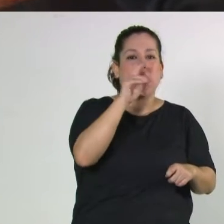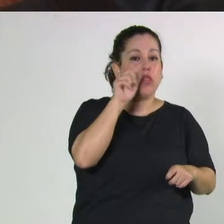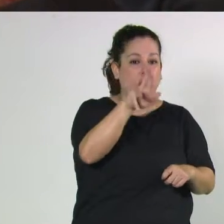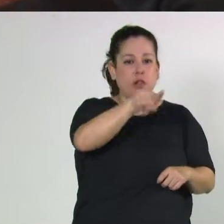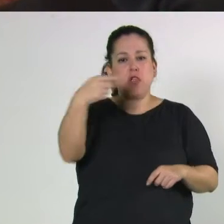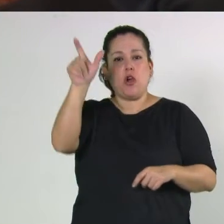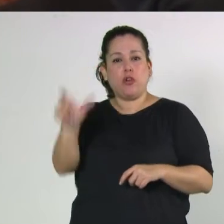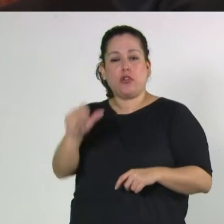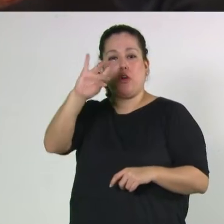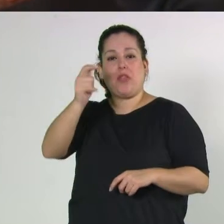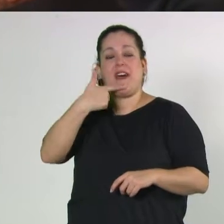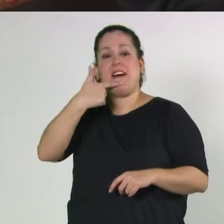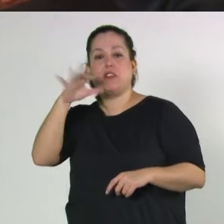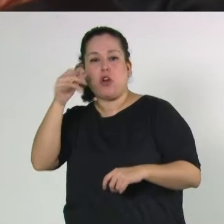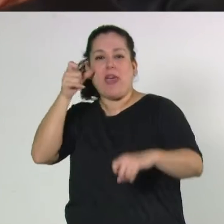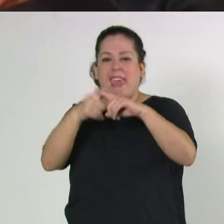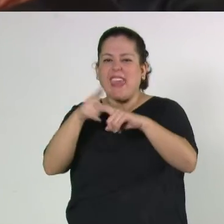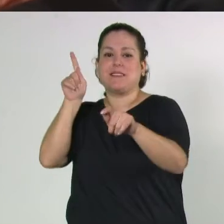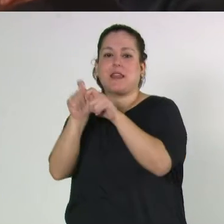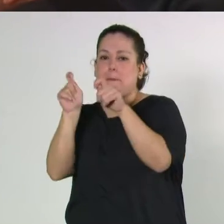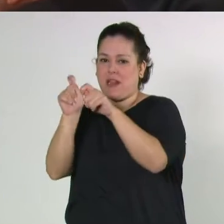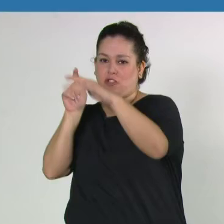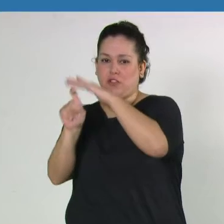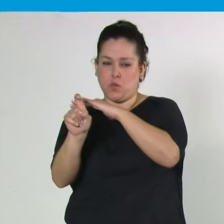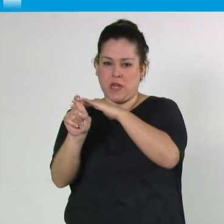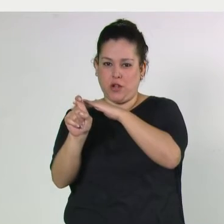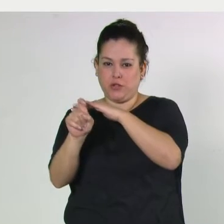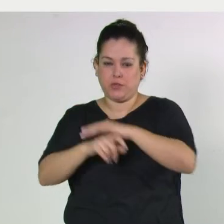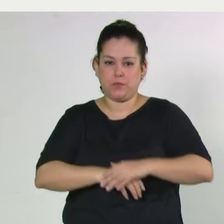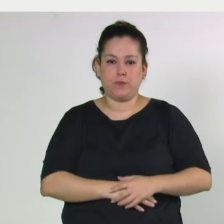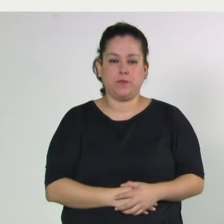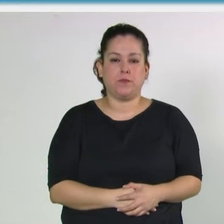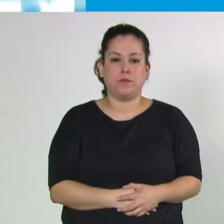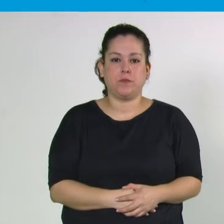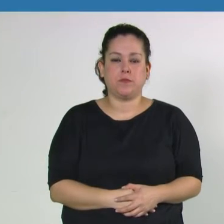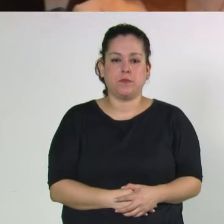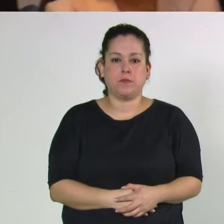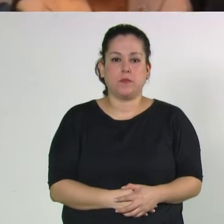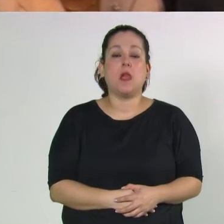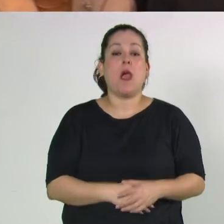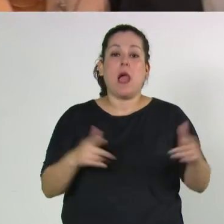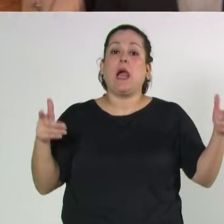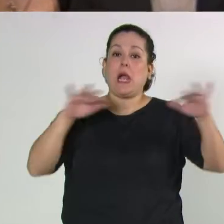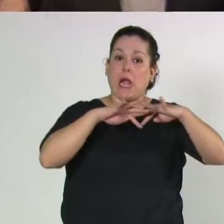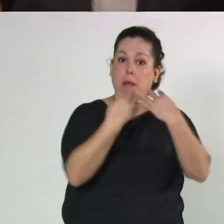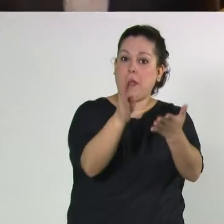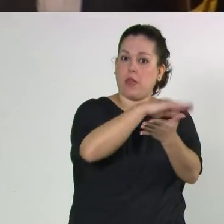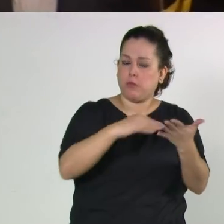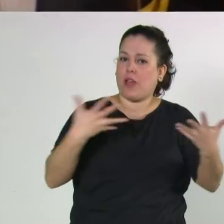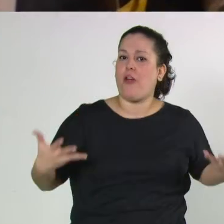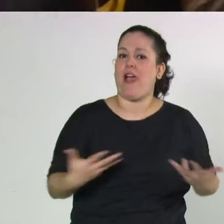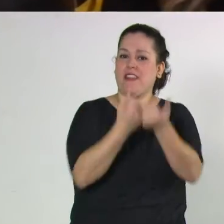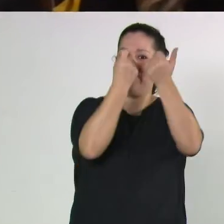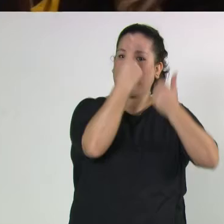ingeniero Ricardo Tazo, exgerente de reparación de submarinos. La Cámara de Diputados celebró el